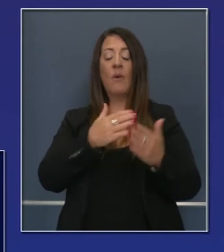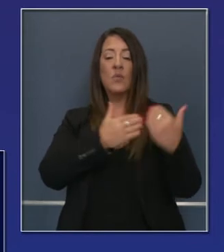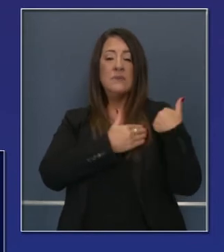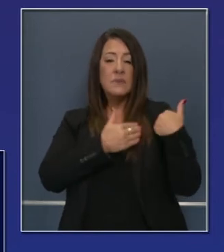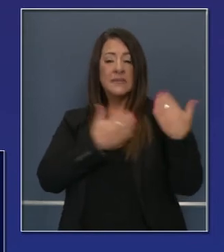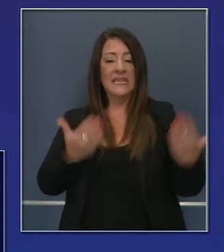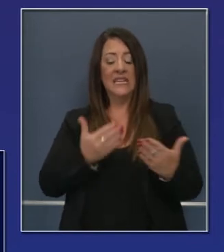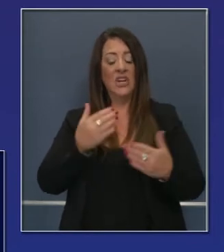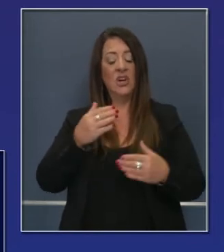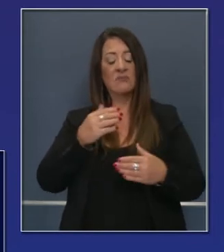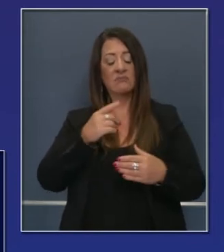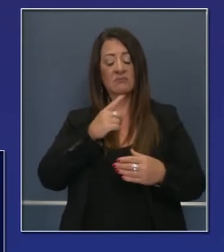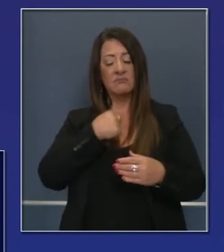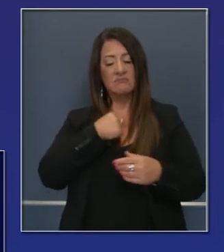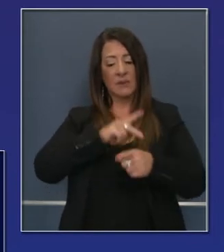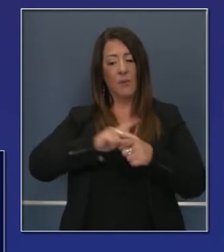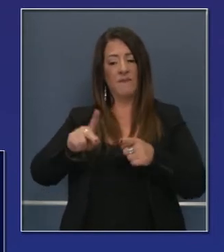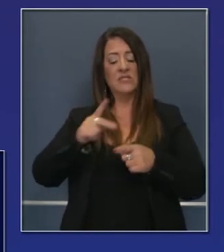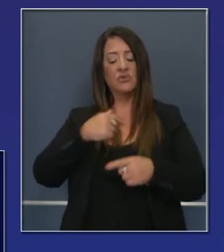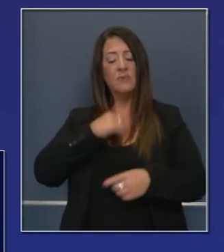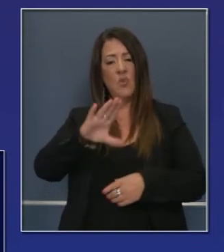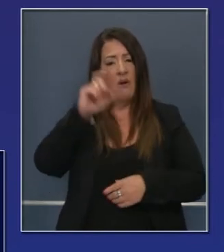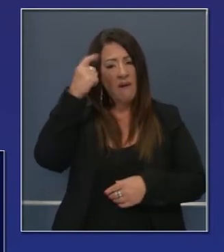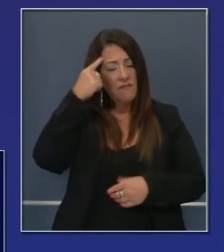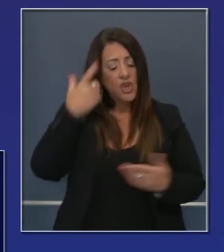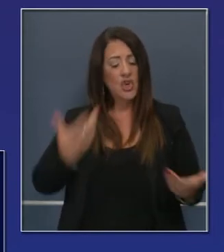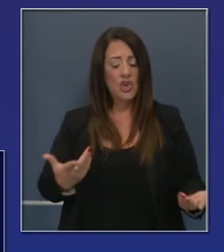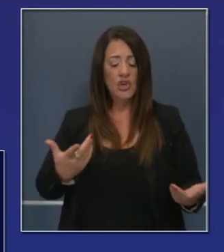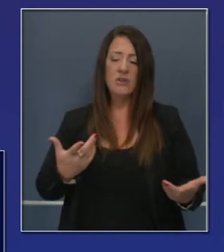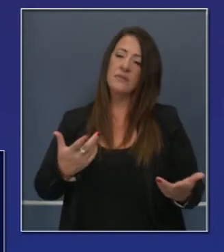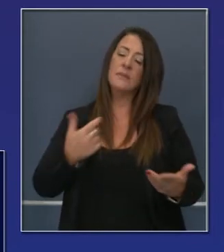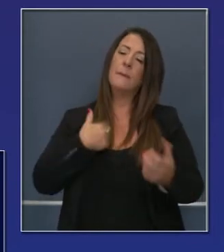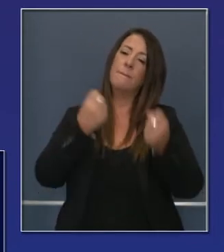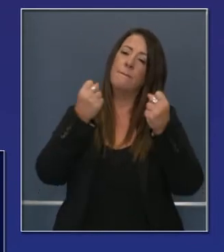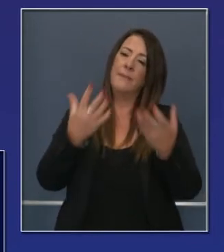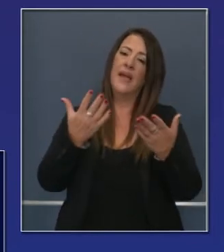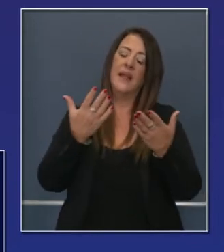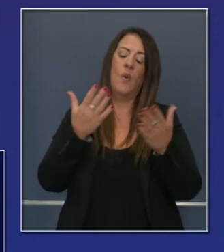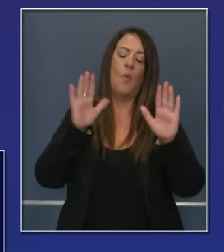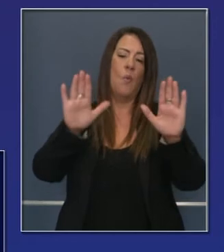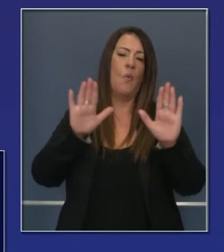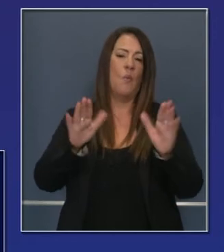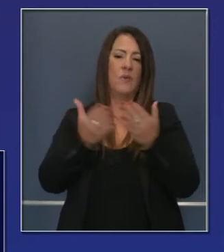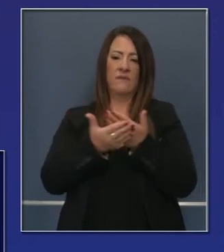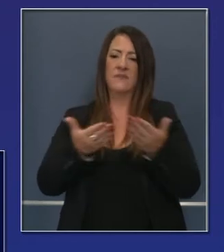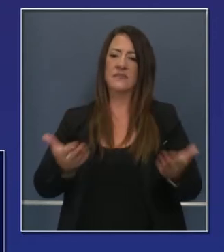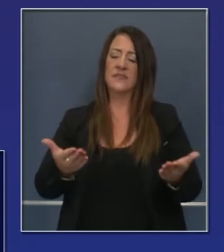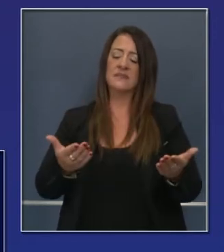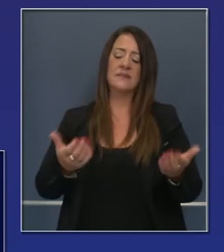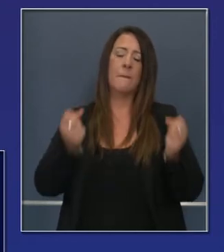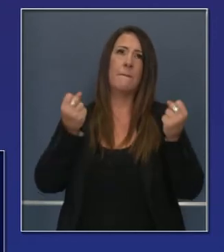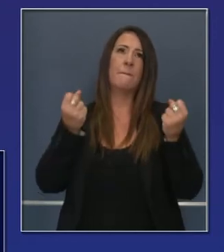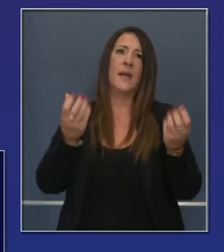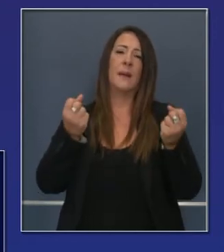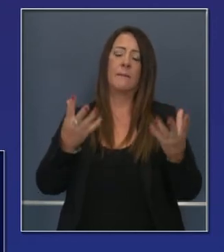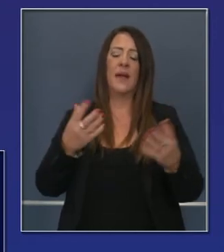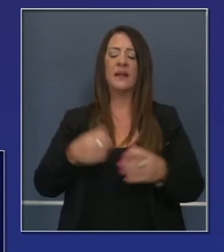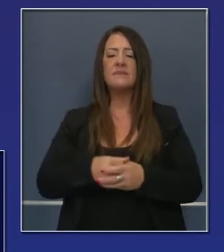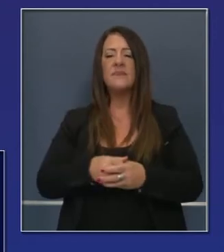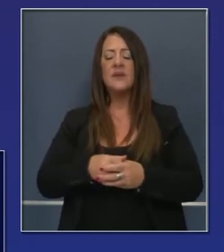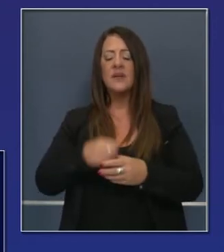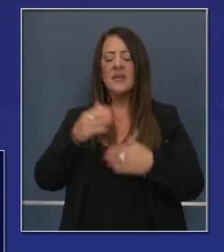responsabilidades aquí como gobernador. Y es una de las cosas sobresalientes que ha resultado